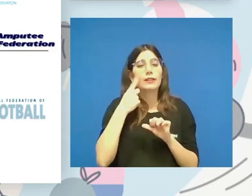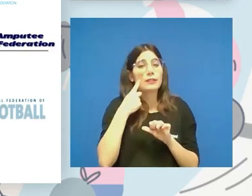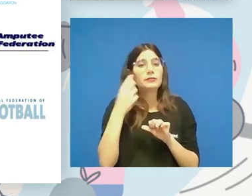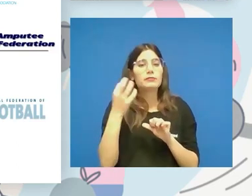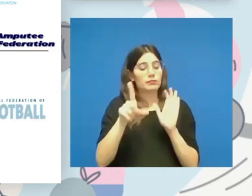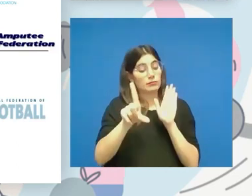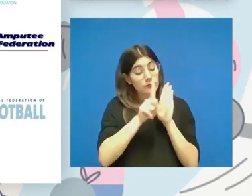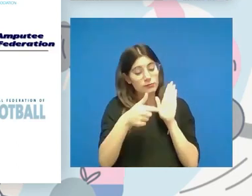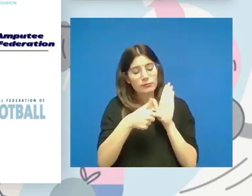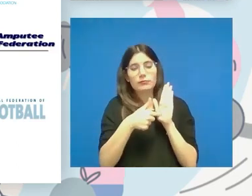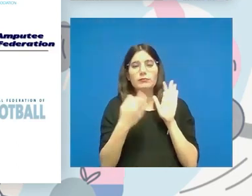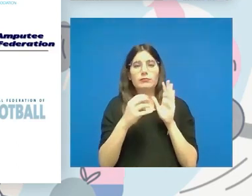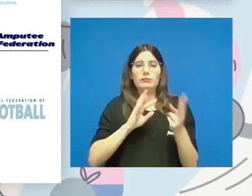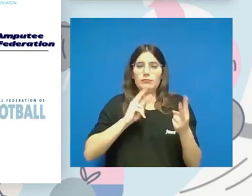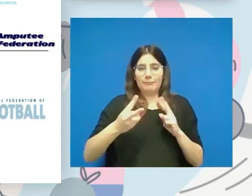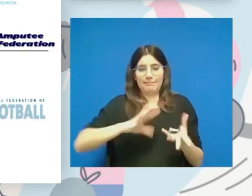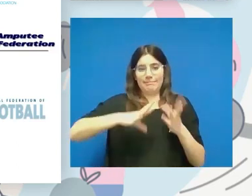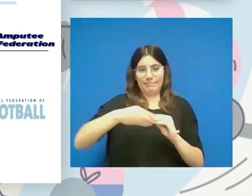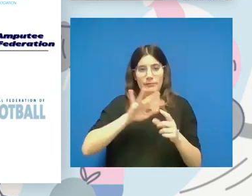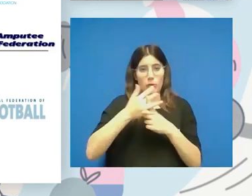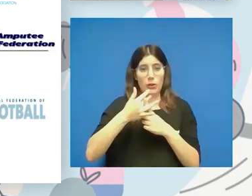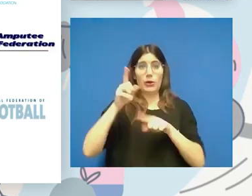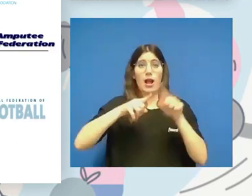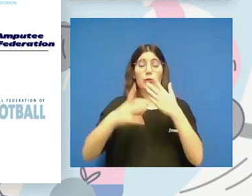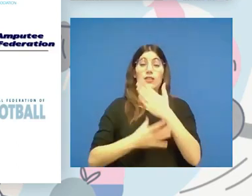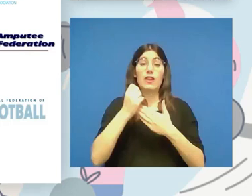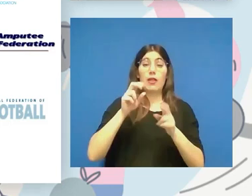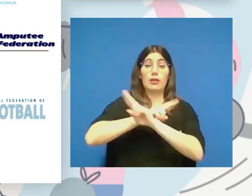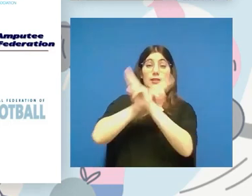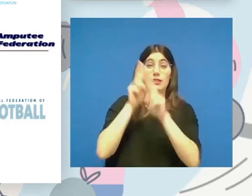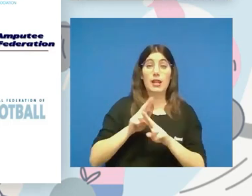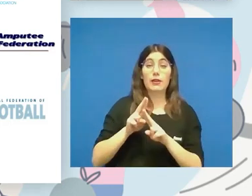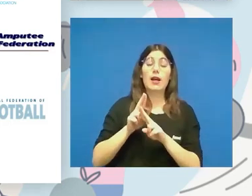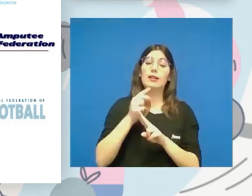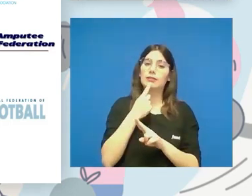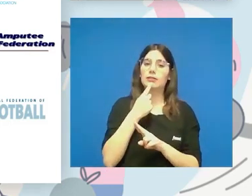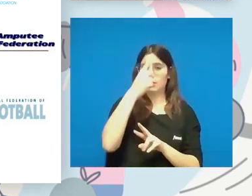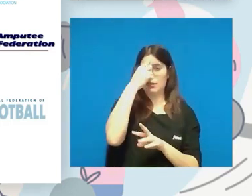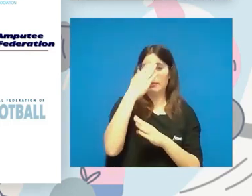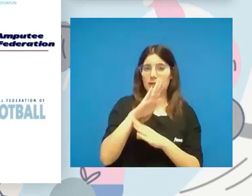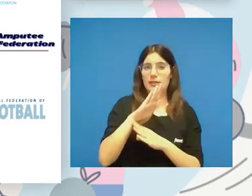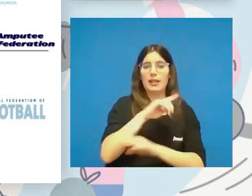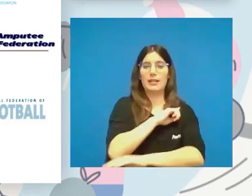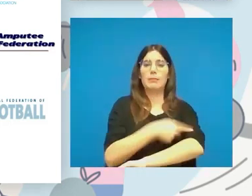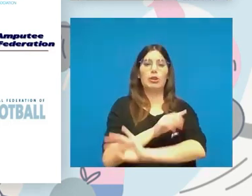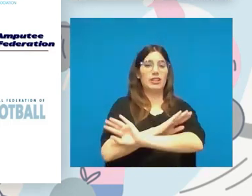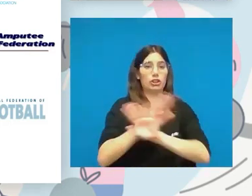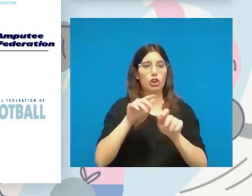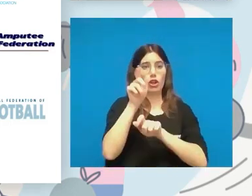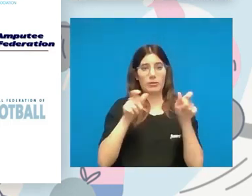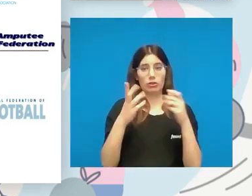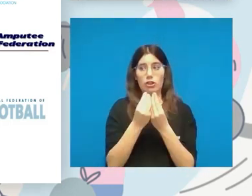respuesta un poco a esta situación. Tenemos federaciones internacionales que representan el deporte solo de personas con discapacidad,